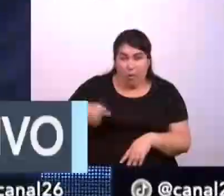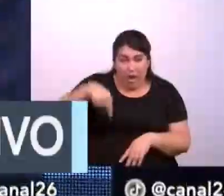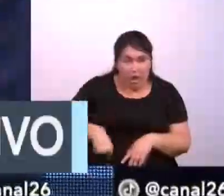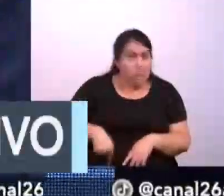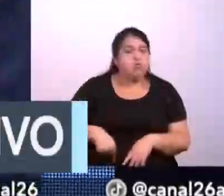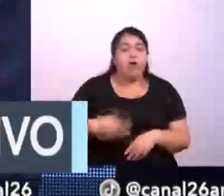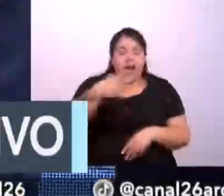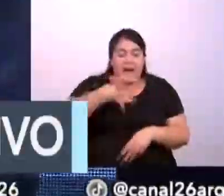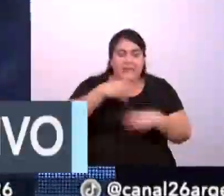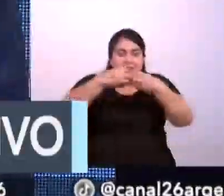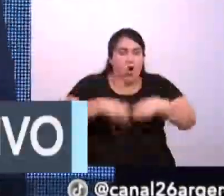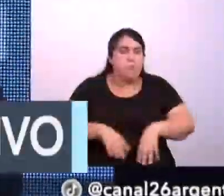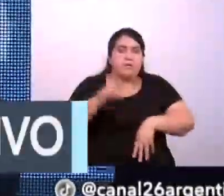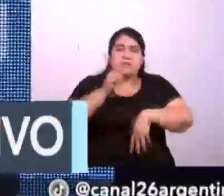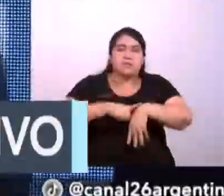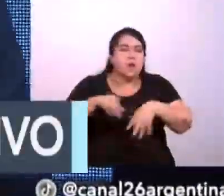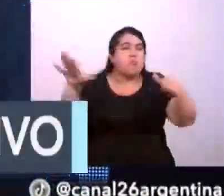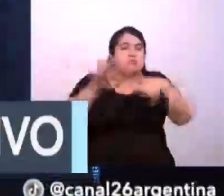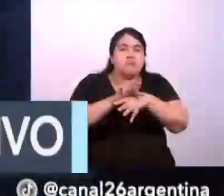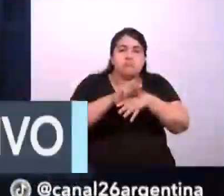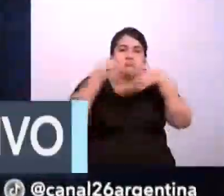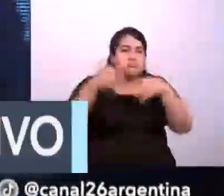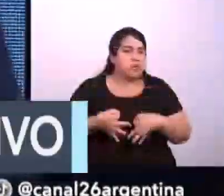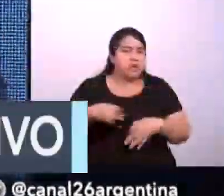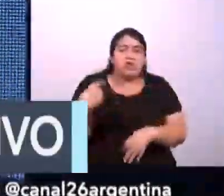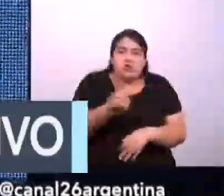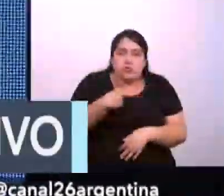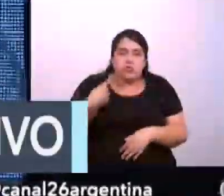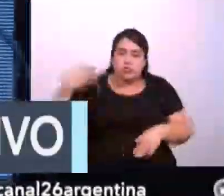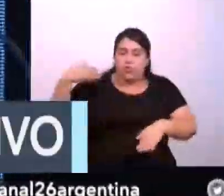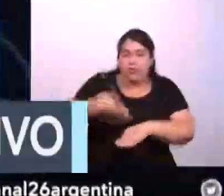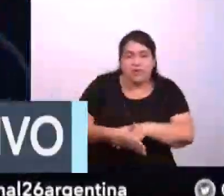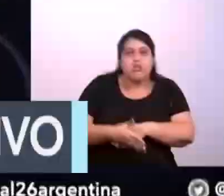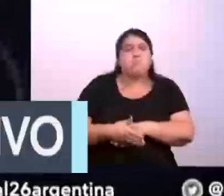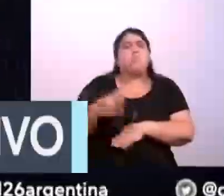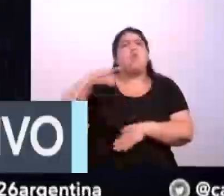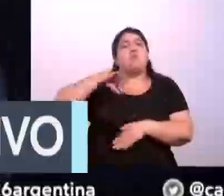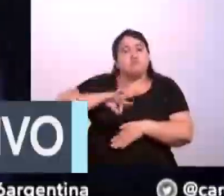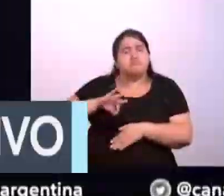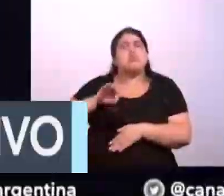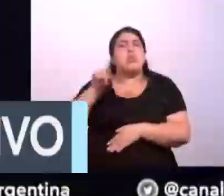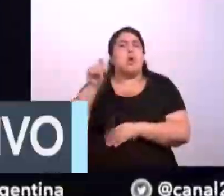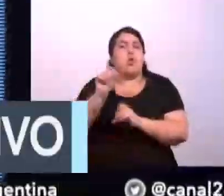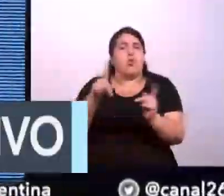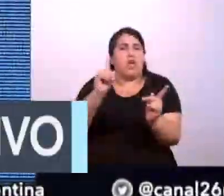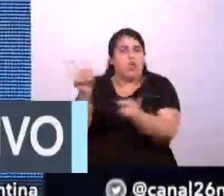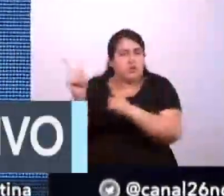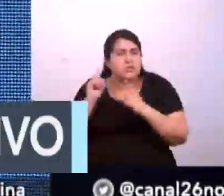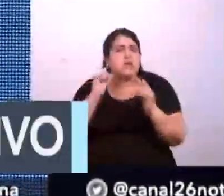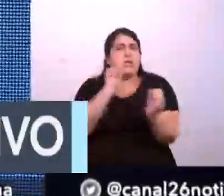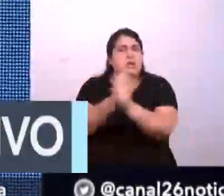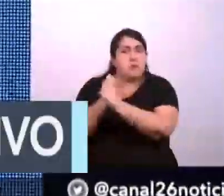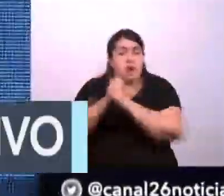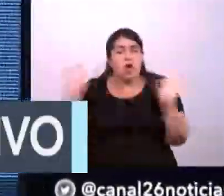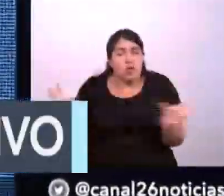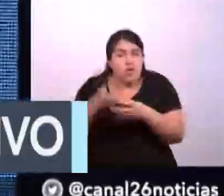empiezan en tiempo y forma, porque nosotros vinimos a recuperar el salario de los trabajadores y trabajadoras de la